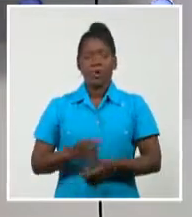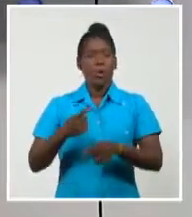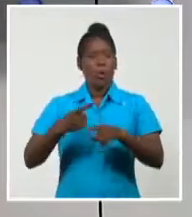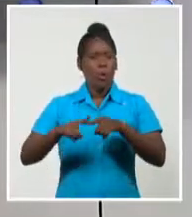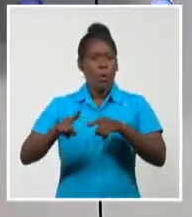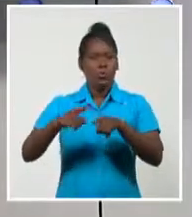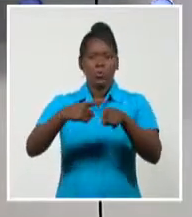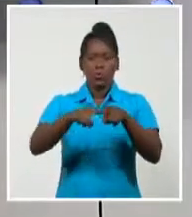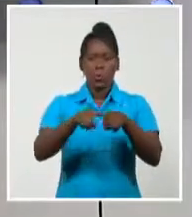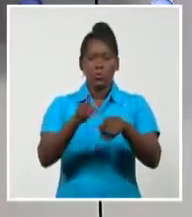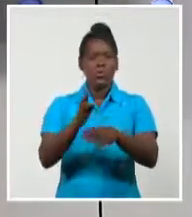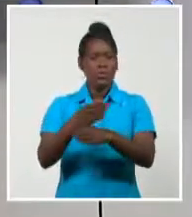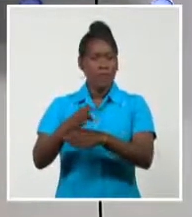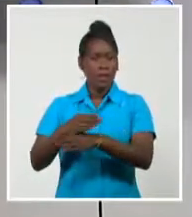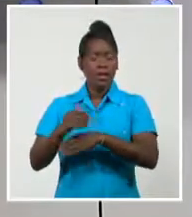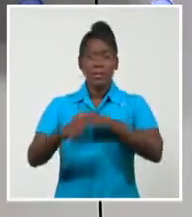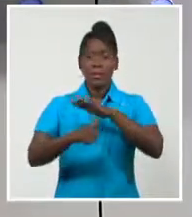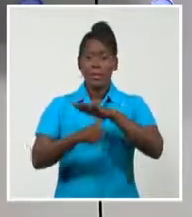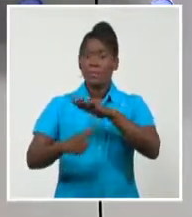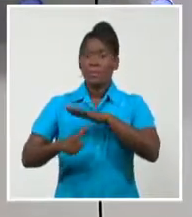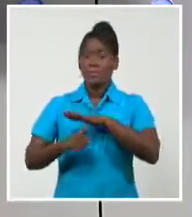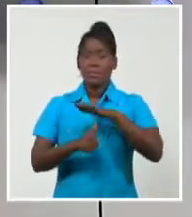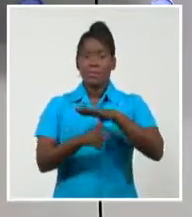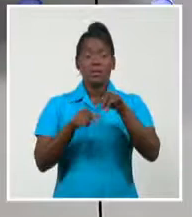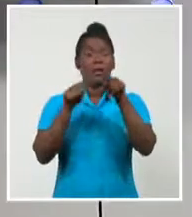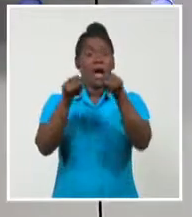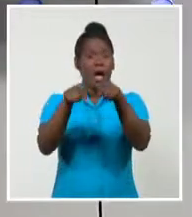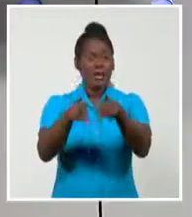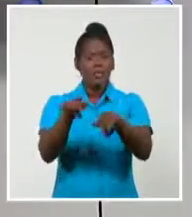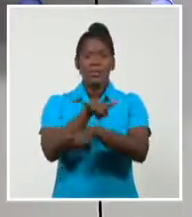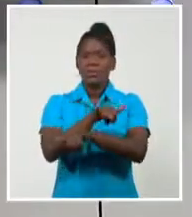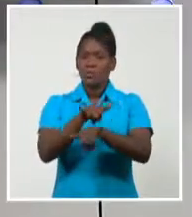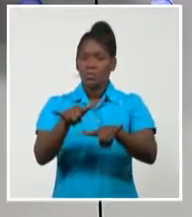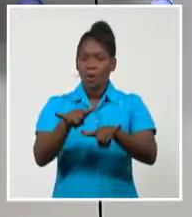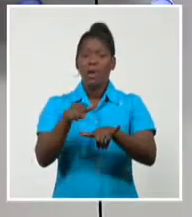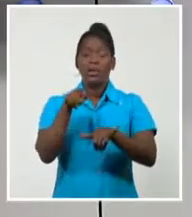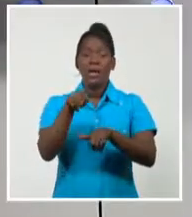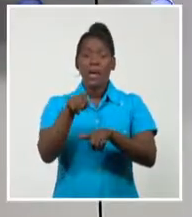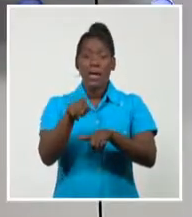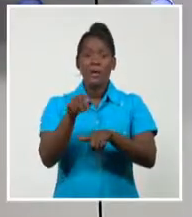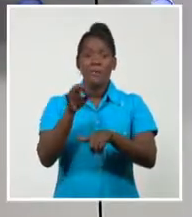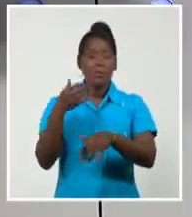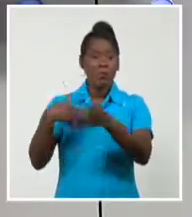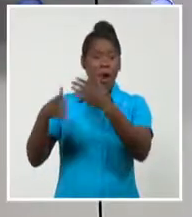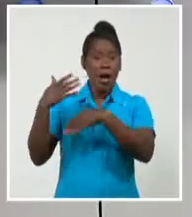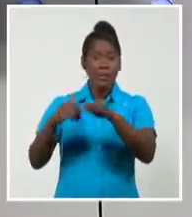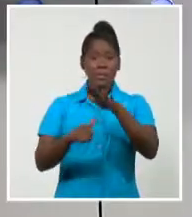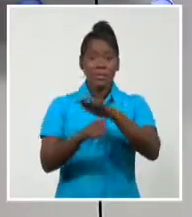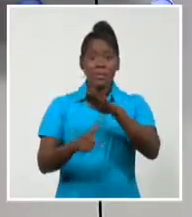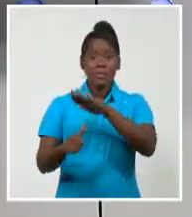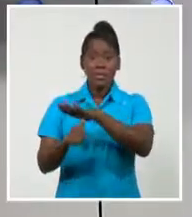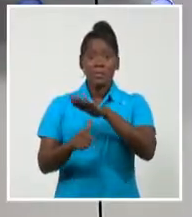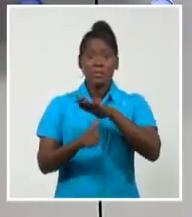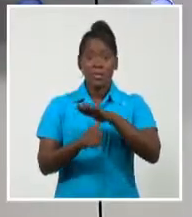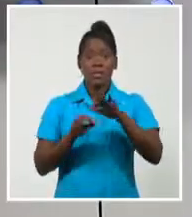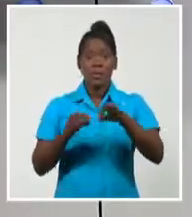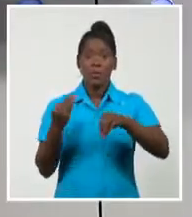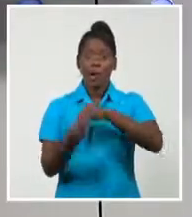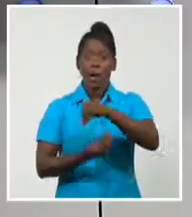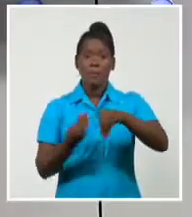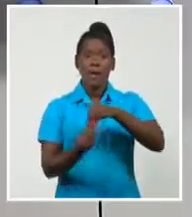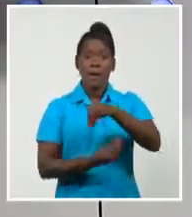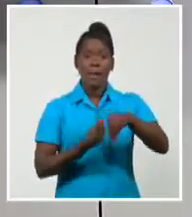Toledo, Alan García, Ollanta Humala y Pedro Pablo Kuczynski son nombres de los últimos presidentes que ha tenido Perú, todos